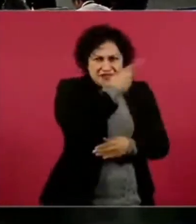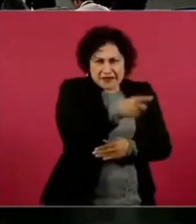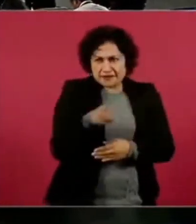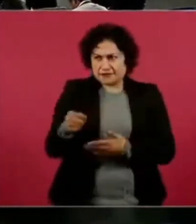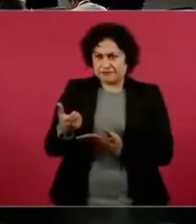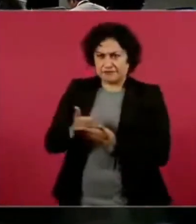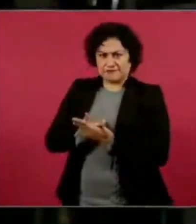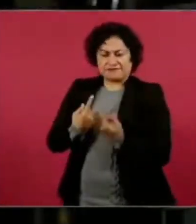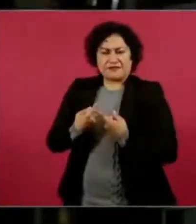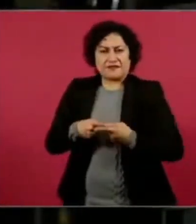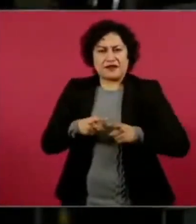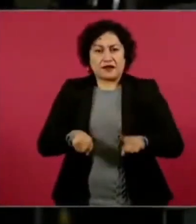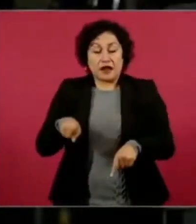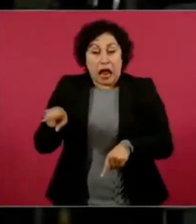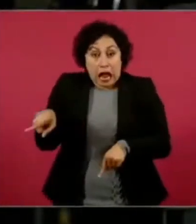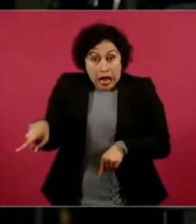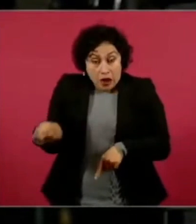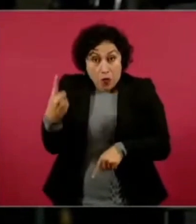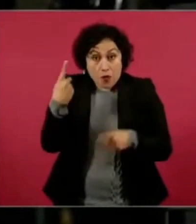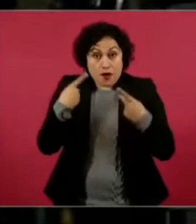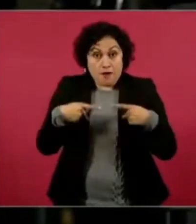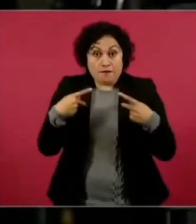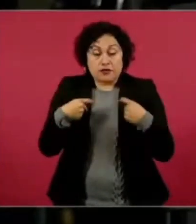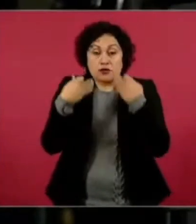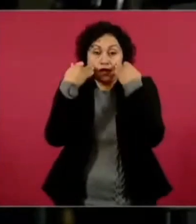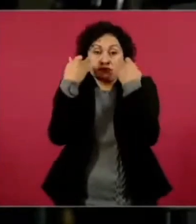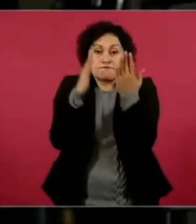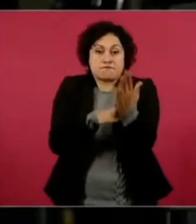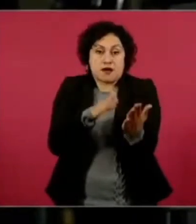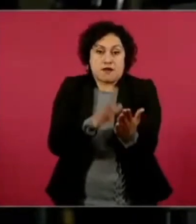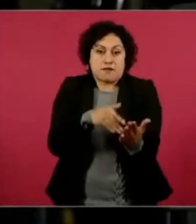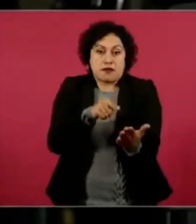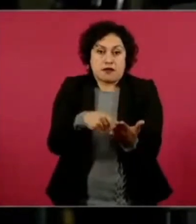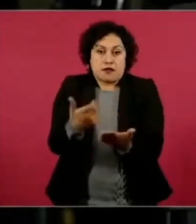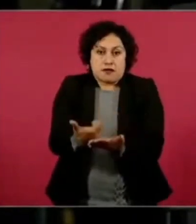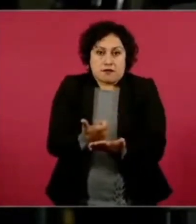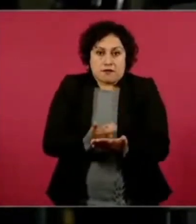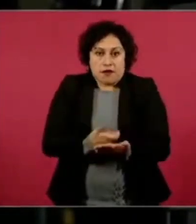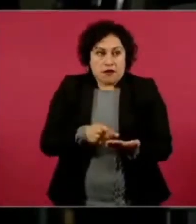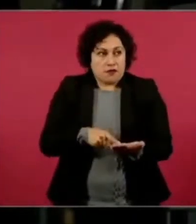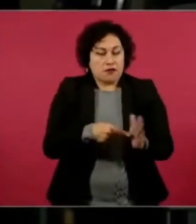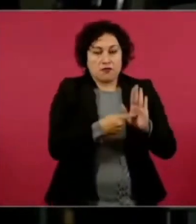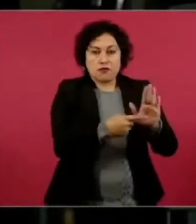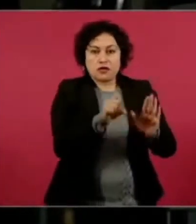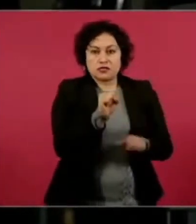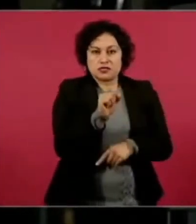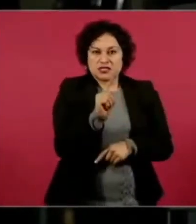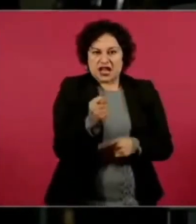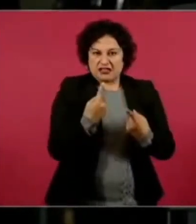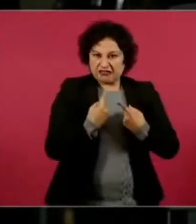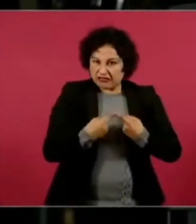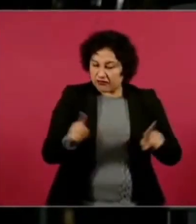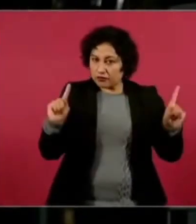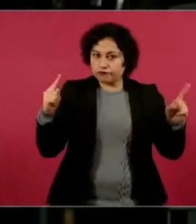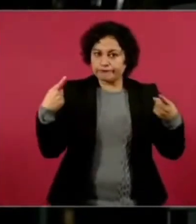tiene incluso comprobantes de los pagos y comprobante de lo que se declara ante el SAT para tener